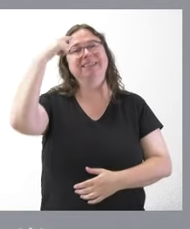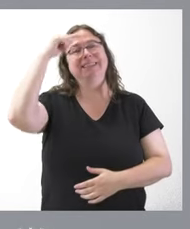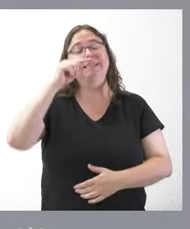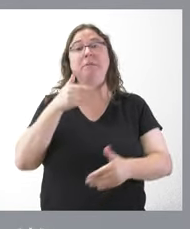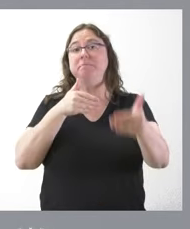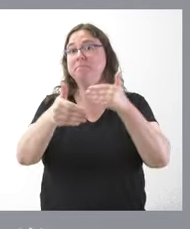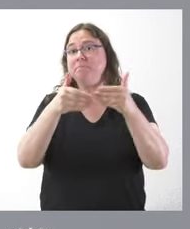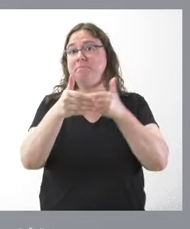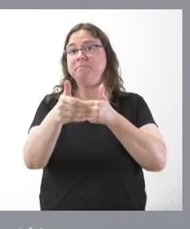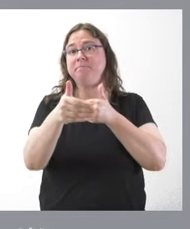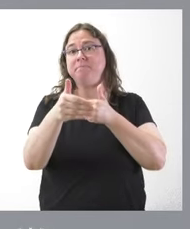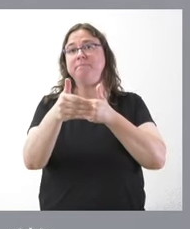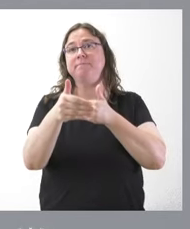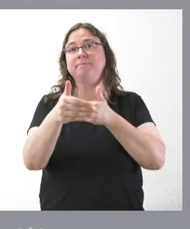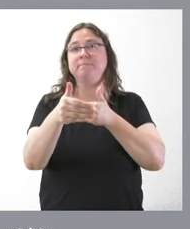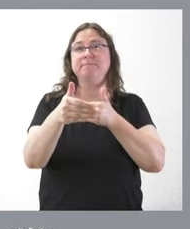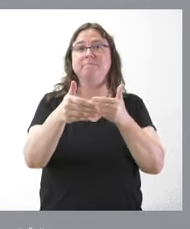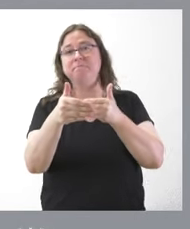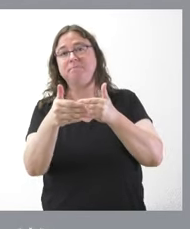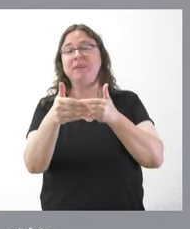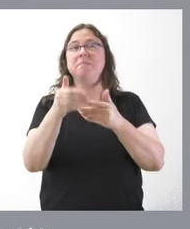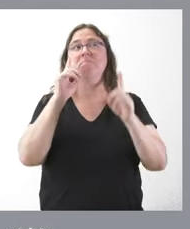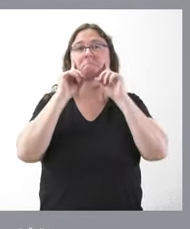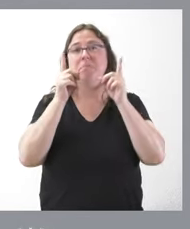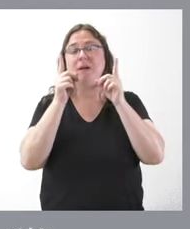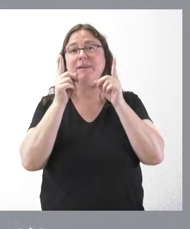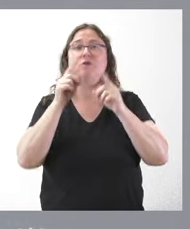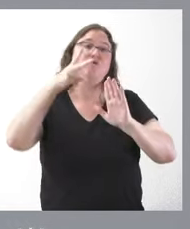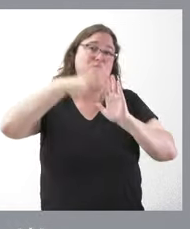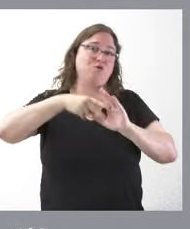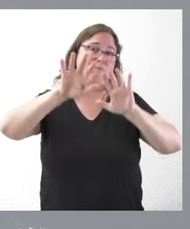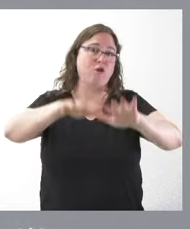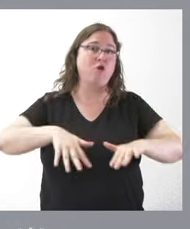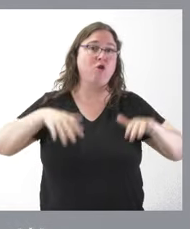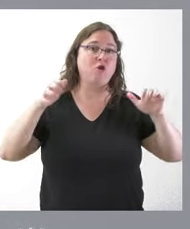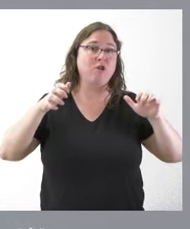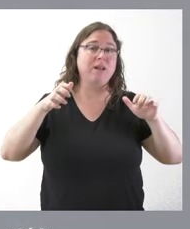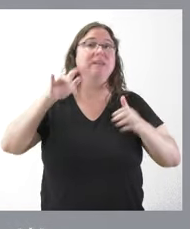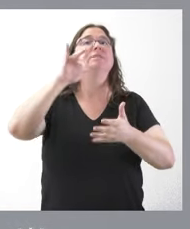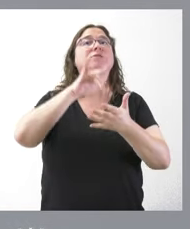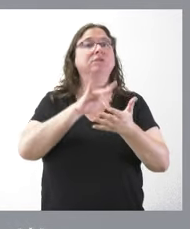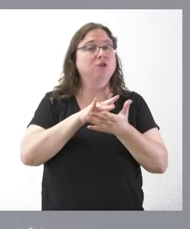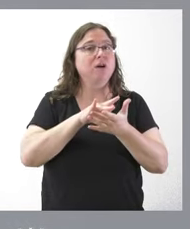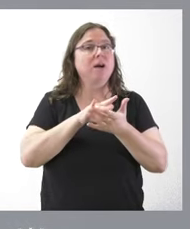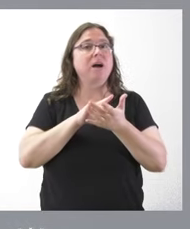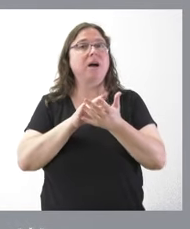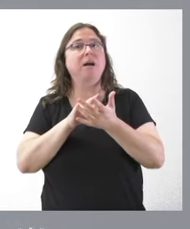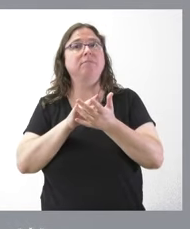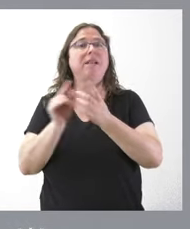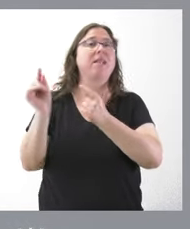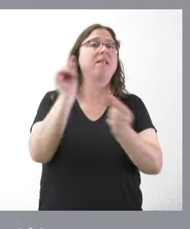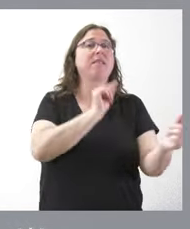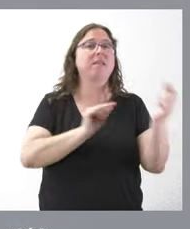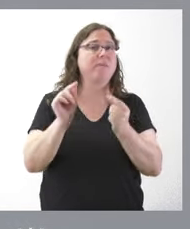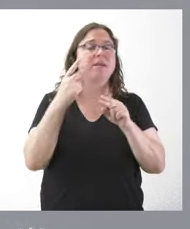previsto dentro de las previsiones reglamentarias de las Cortes de Castilla y León la celebración del debate